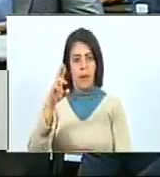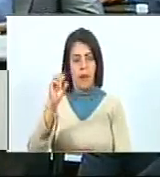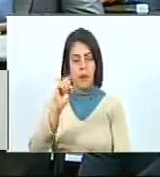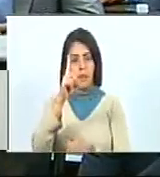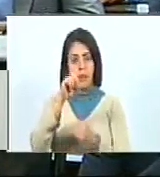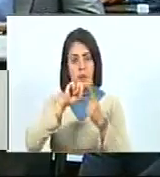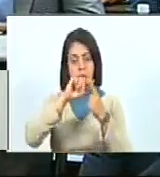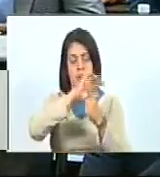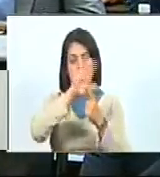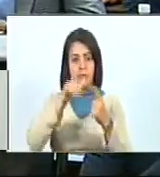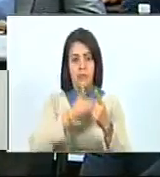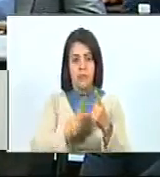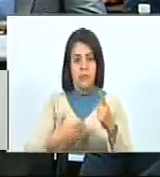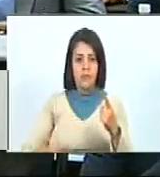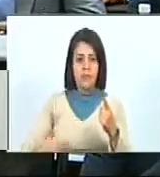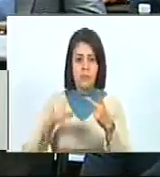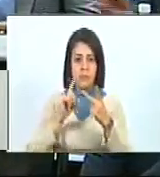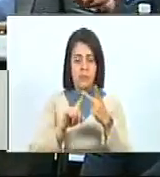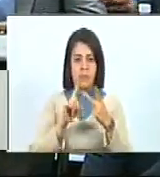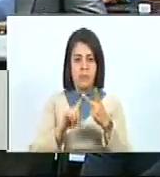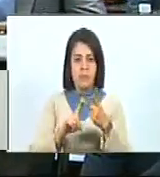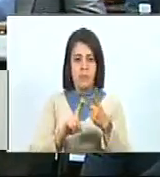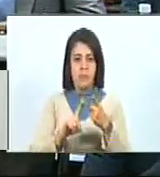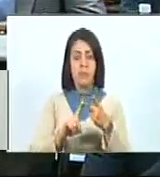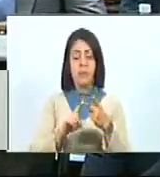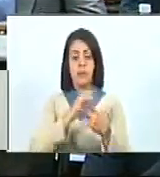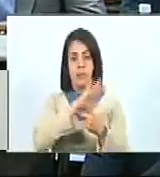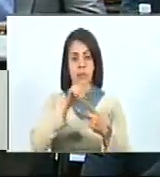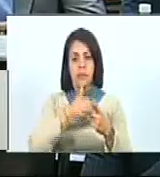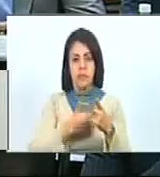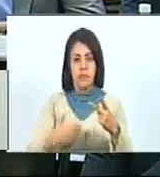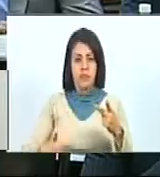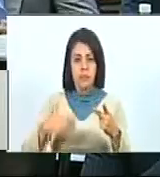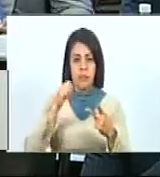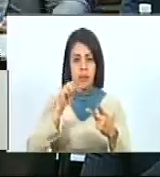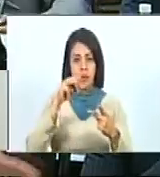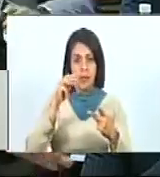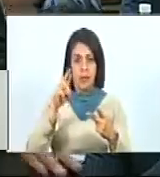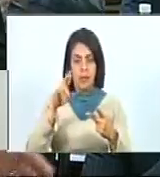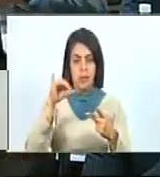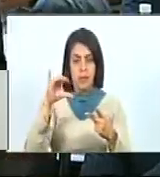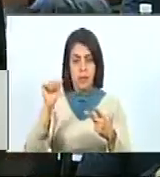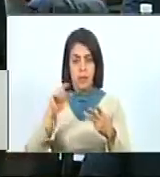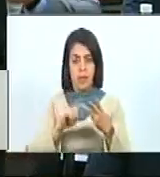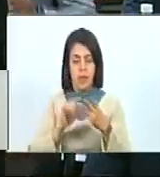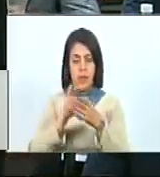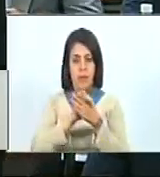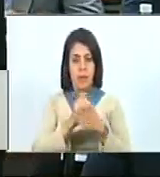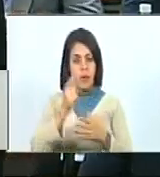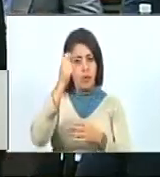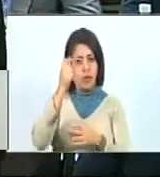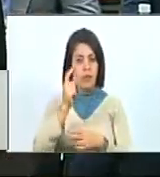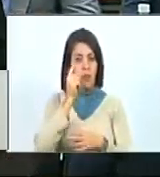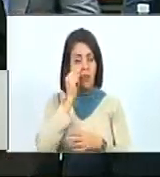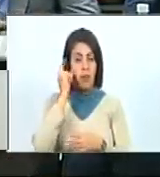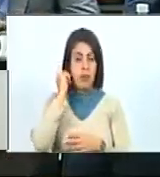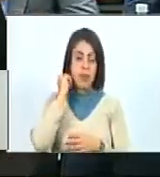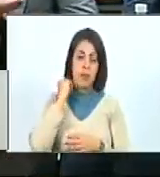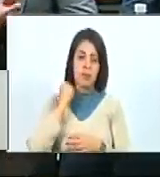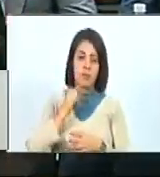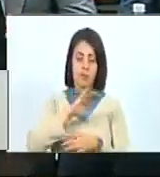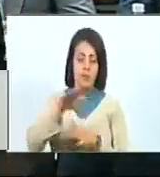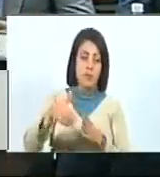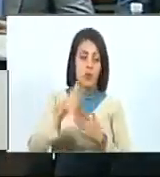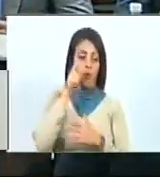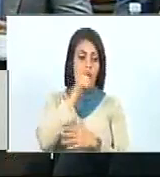vicepresidente, a nuestra compañera segunda vicepresidenta América Pérez, a mis colegas diputados y diputadas, y bueno,